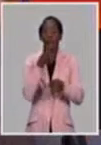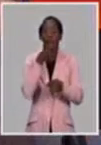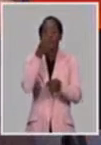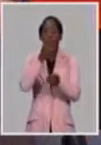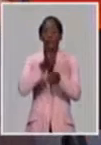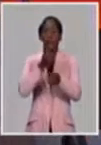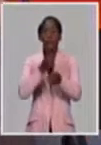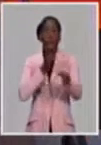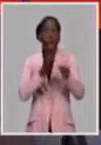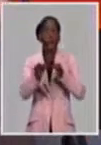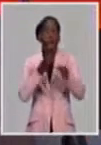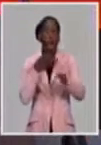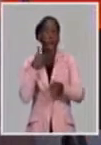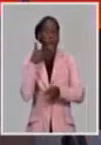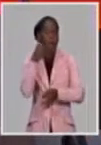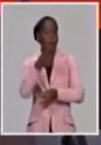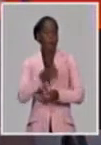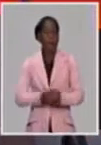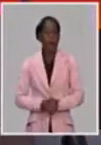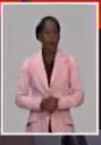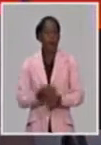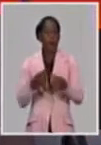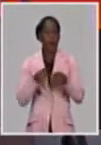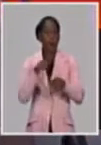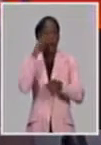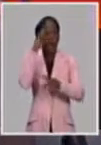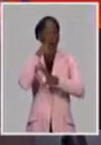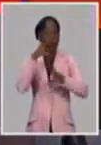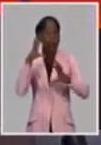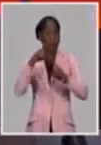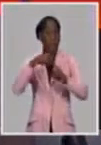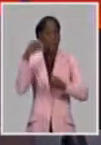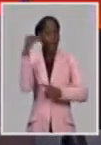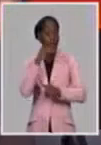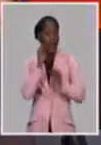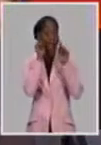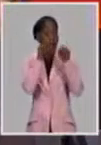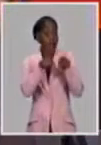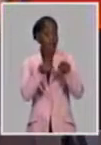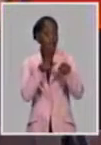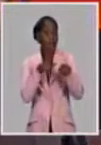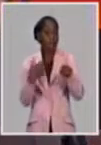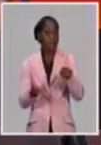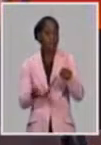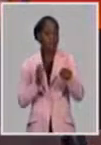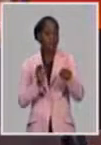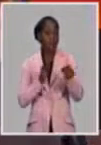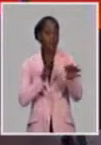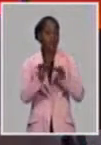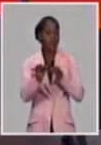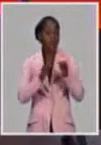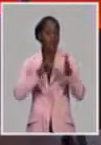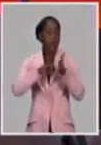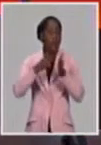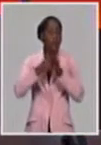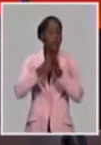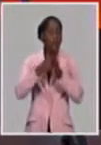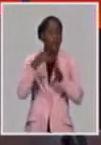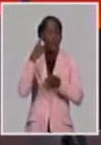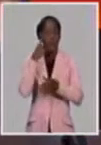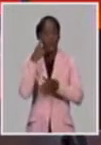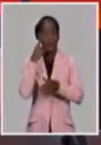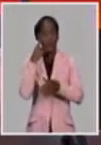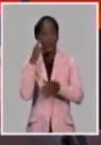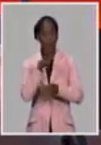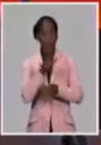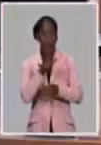a partir de la proporción de servicios básicos, tecnológicos y de valor añadido, se ejecuta un proyecto con un resultado que puede